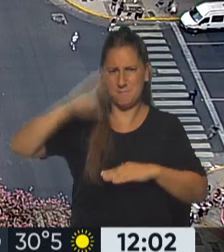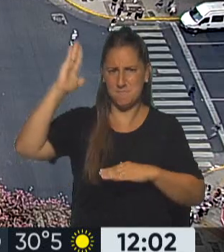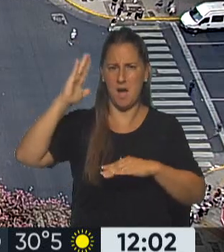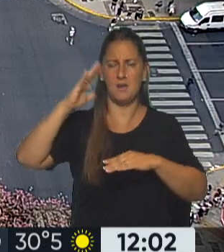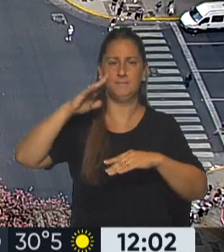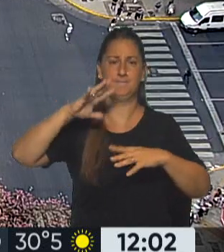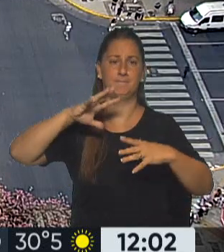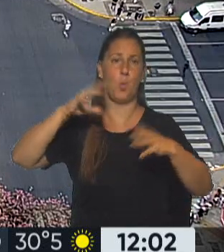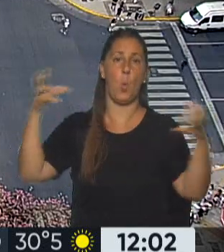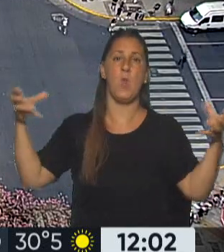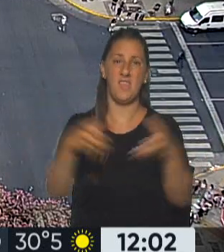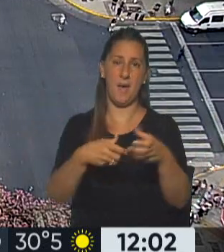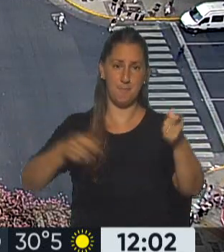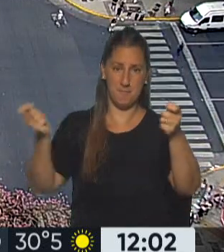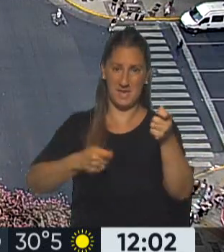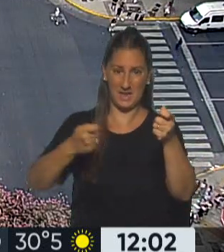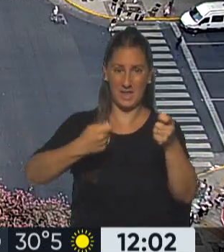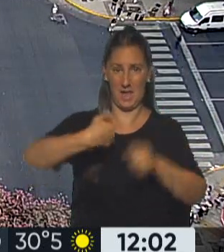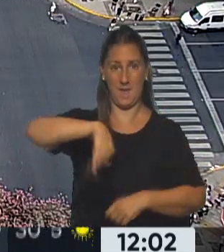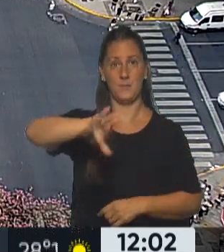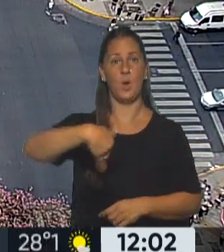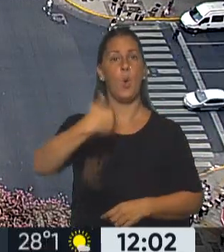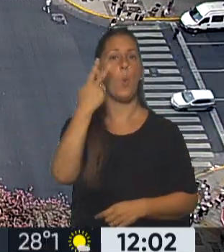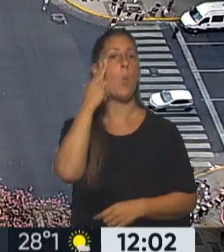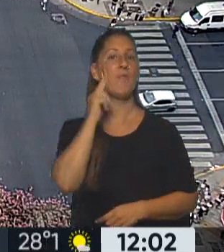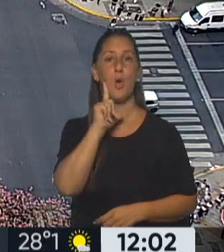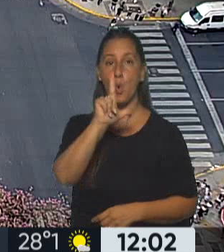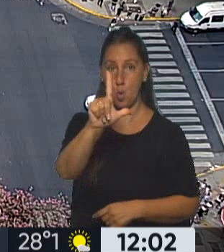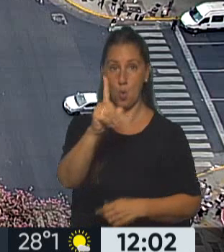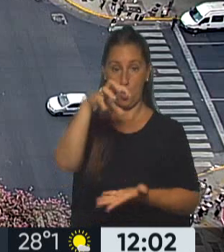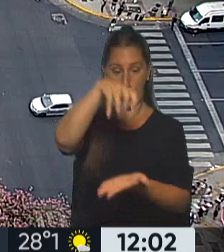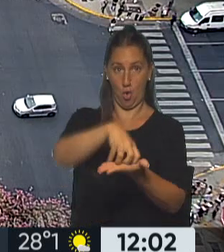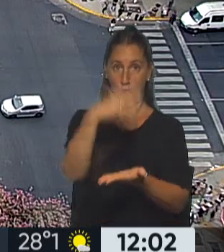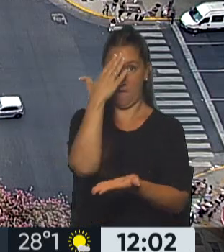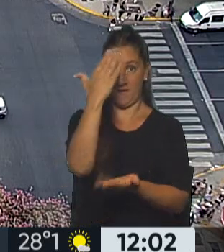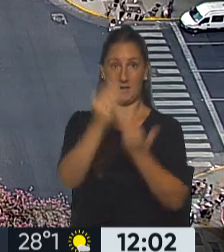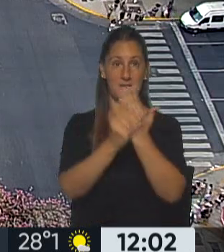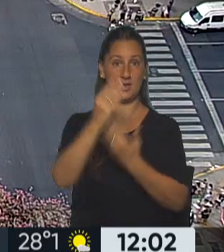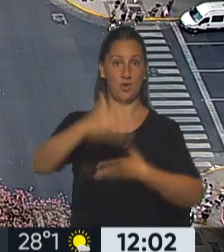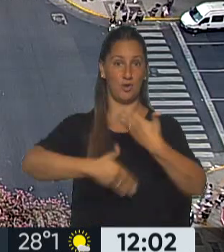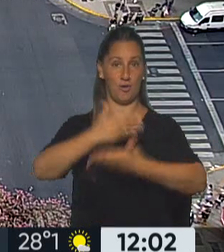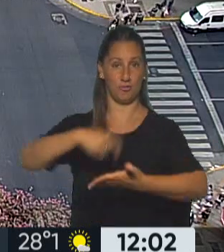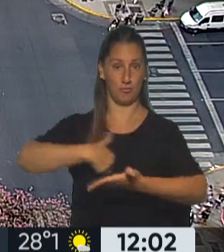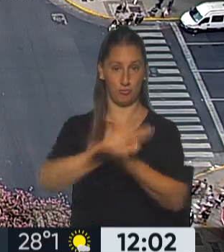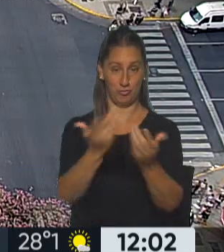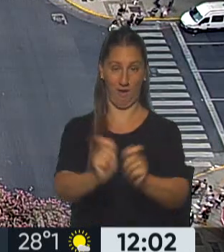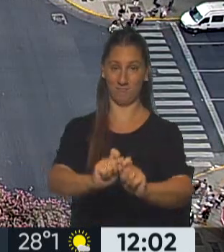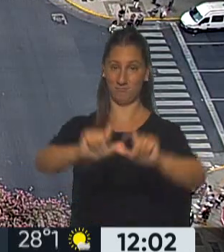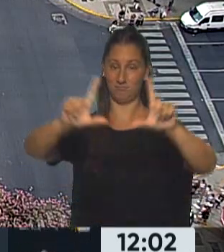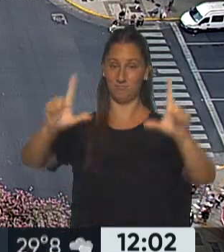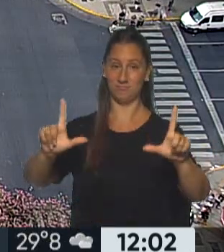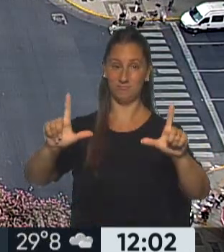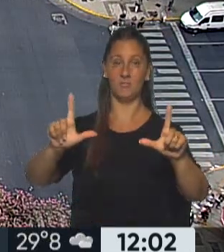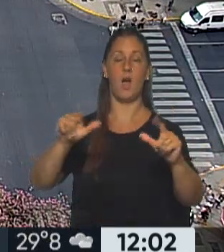mantuvo unidad piquetera en la avenida del 9 de julio frente al Ministerio de Desarrollo Social. Bueno, allí estamos viendo esta imagen, ya el